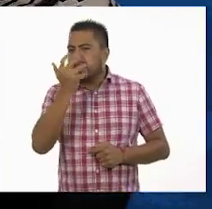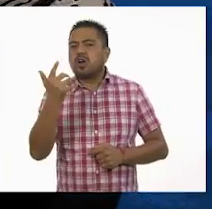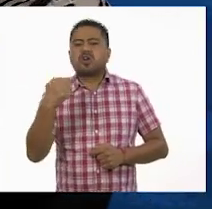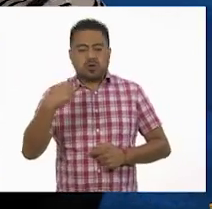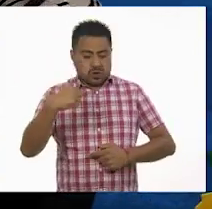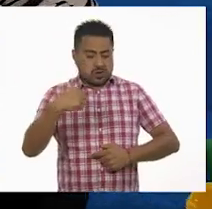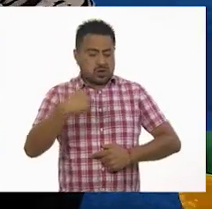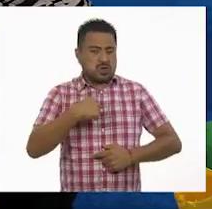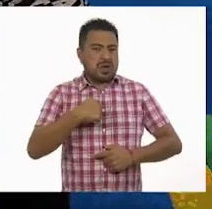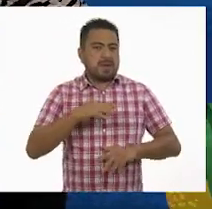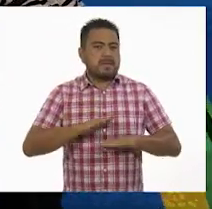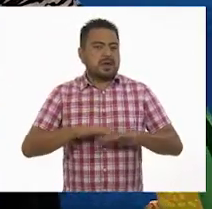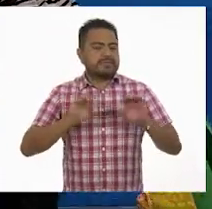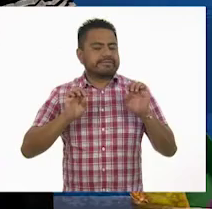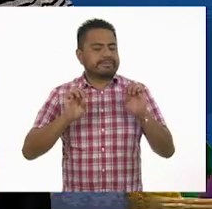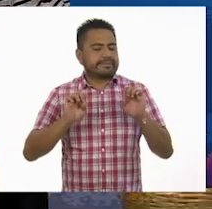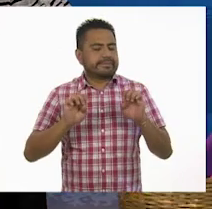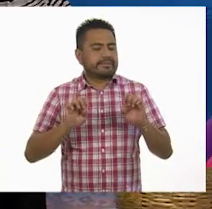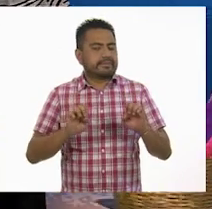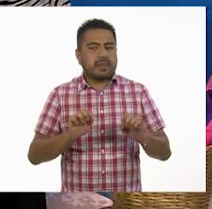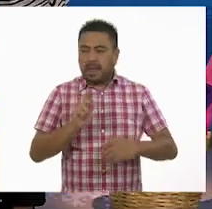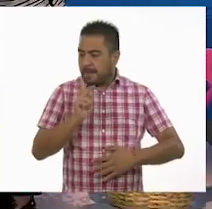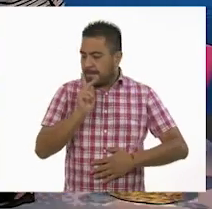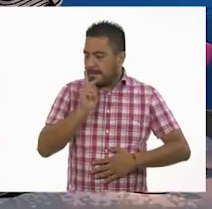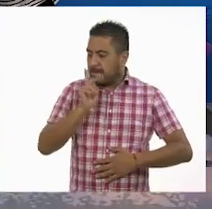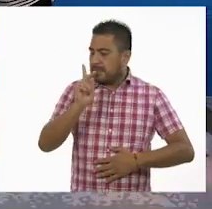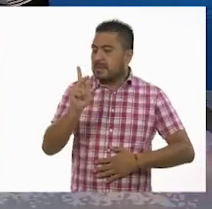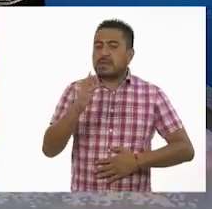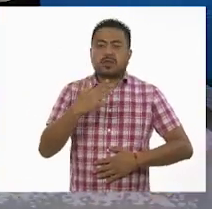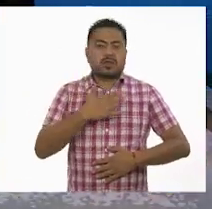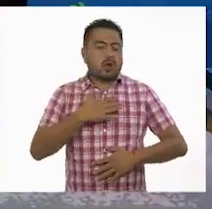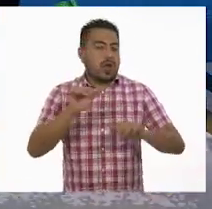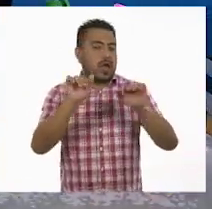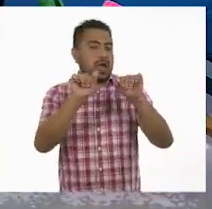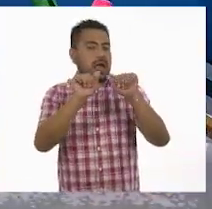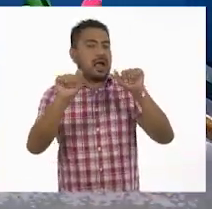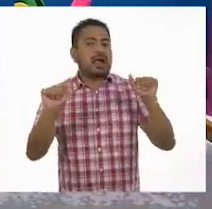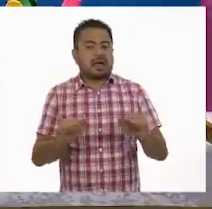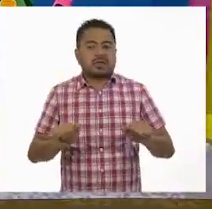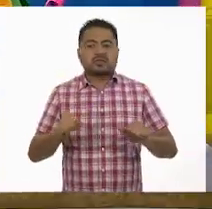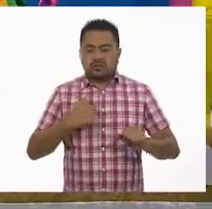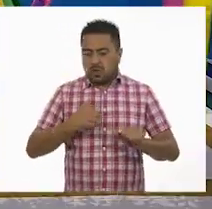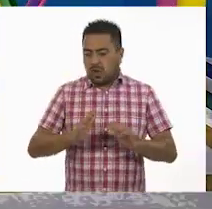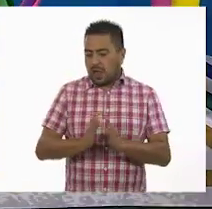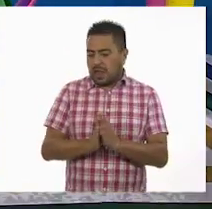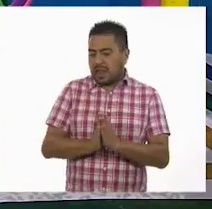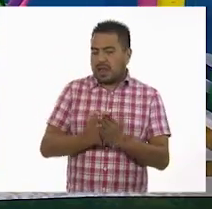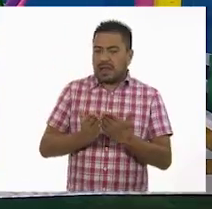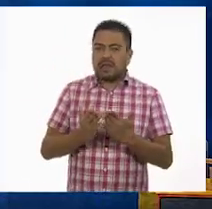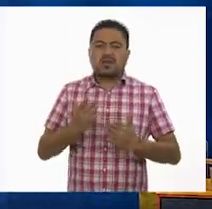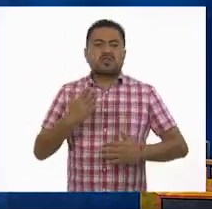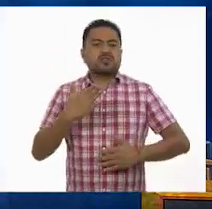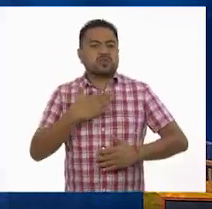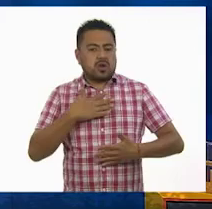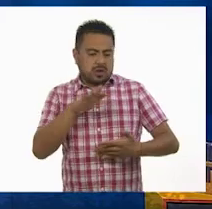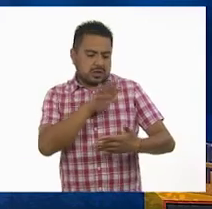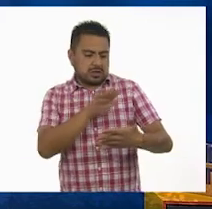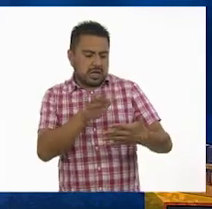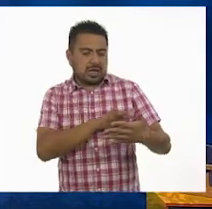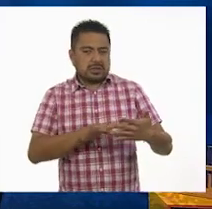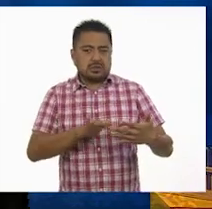elegancia, soy palabra, soy arte, soy libro, soy texto.